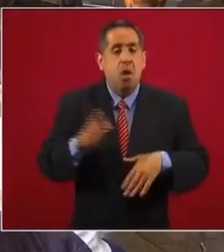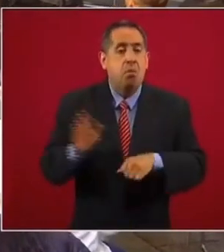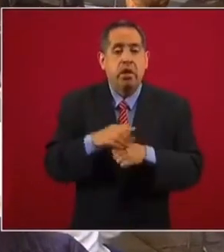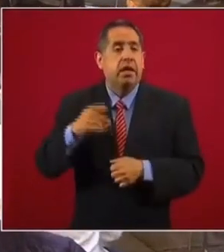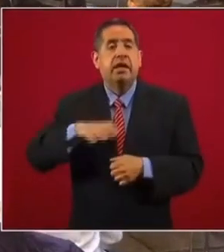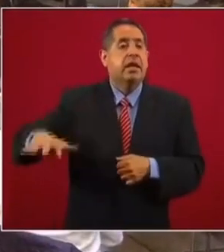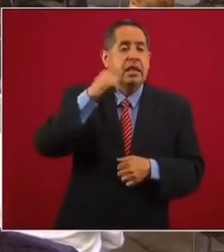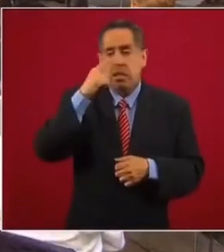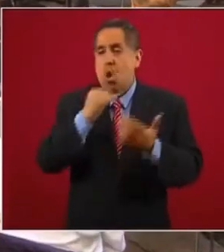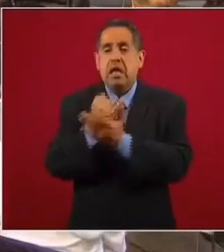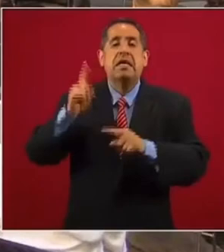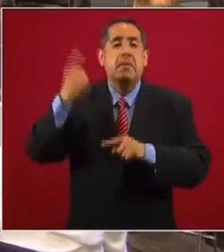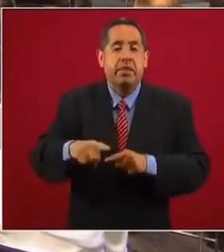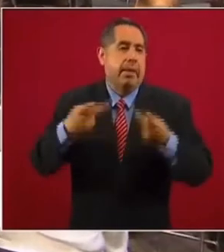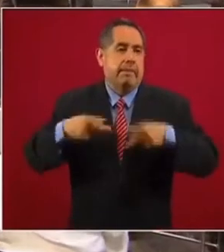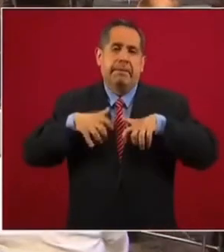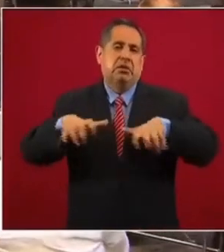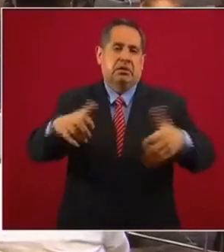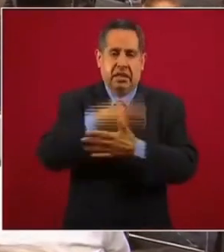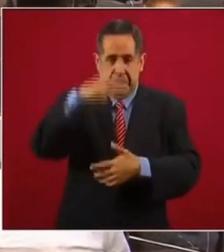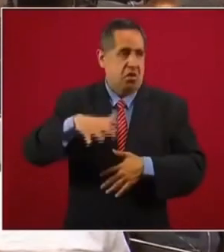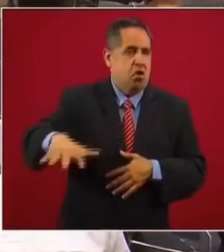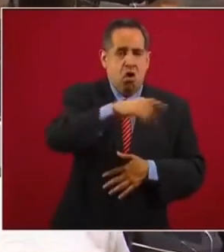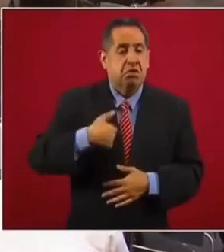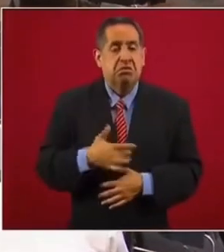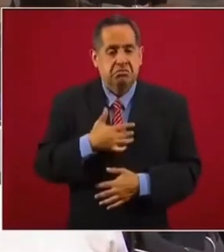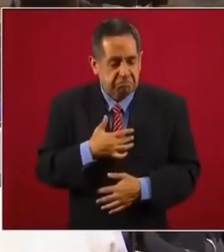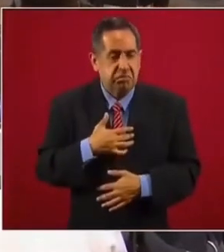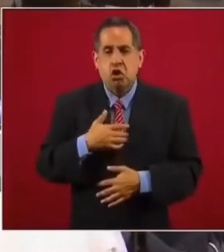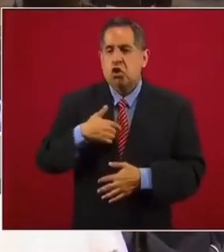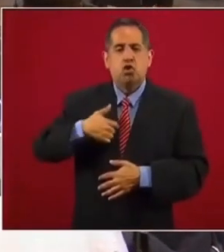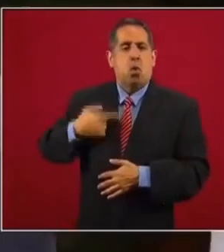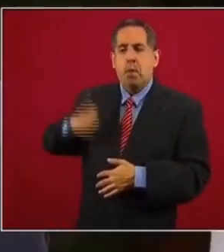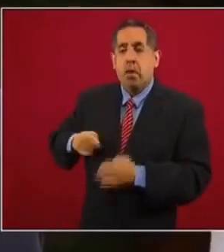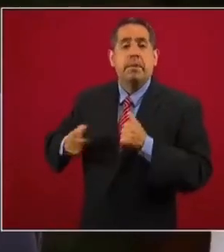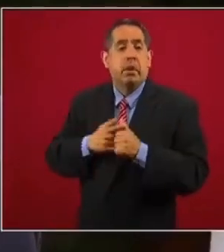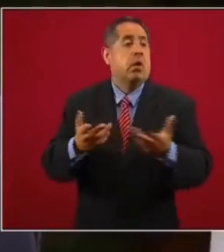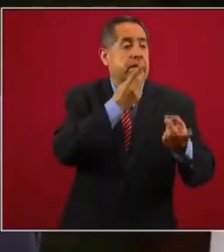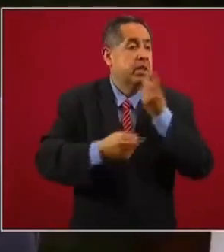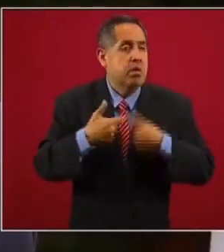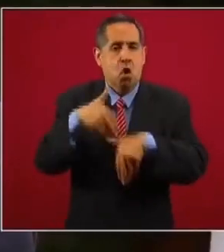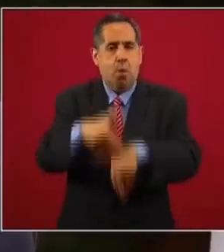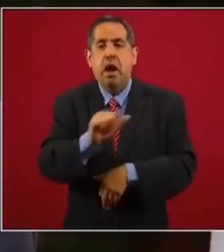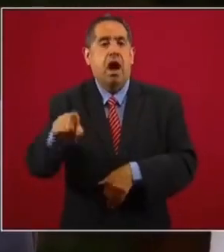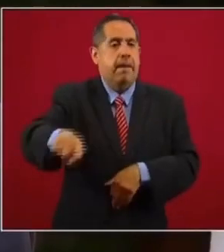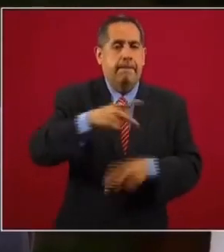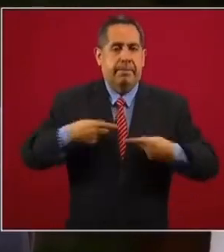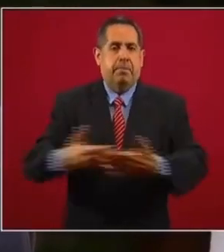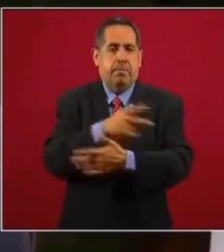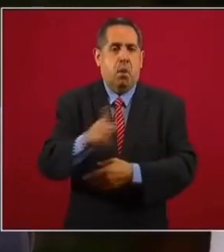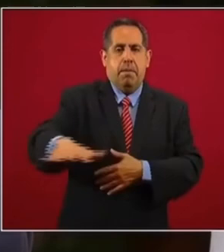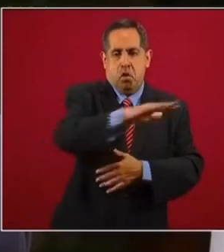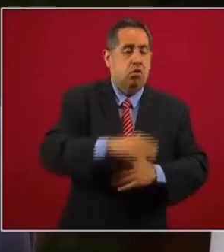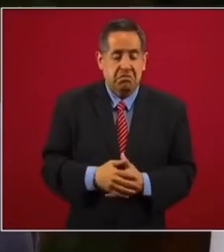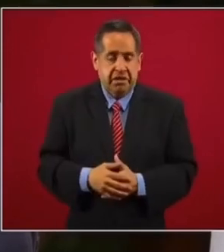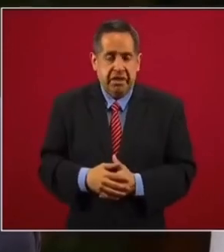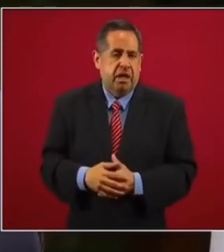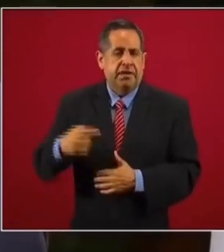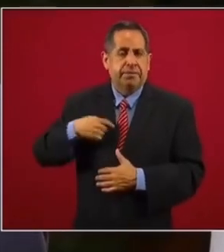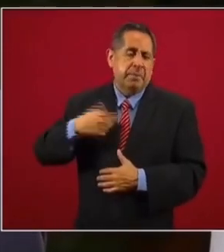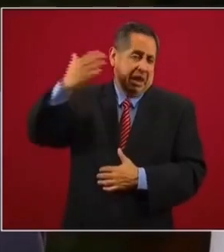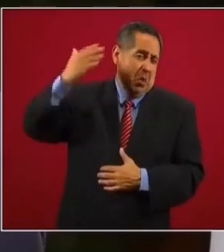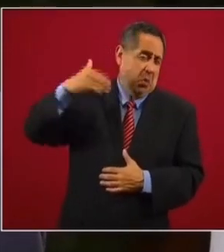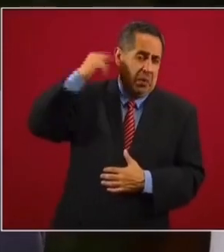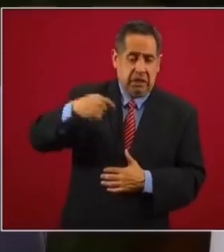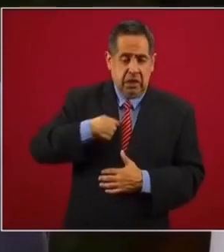el pueblo decide y por convicción me he propuesto mandar obedeciendo. Como muchos mexicanos, fui víctima de